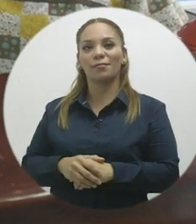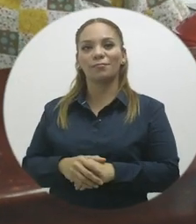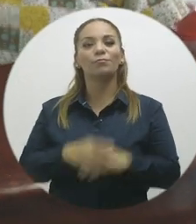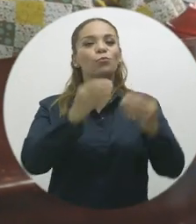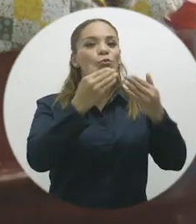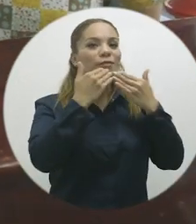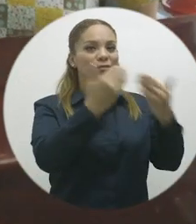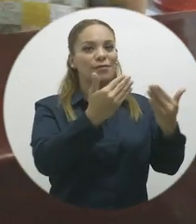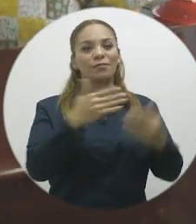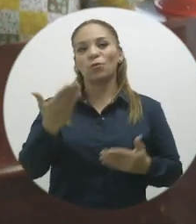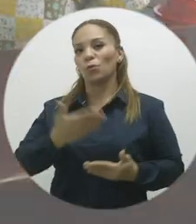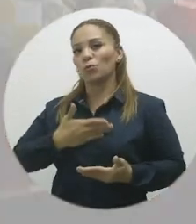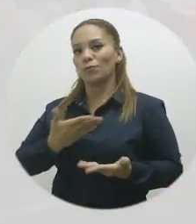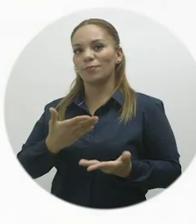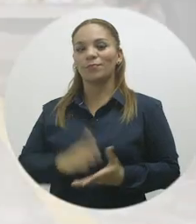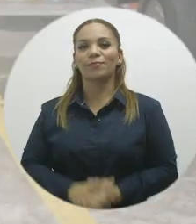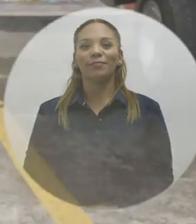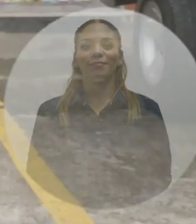con orgullo